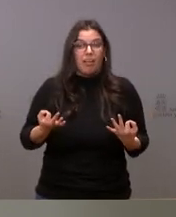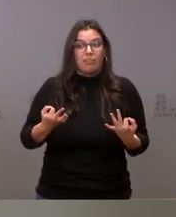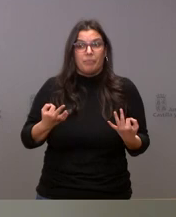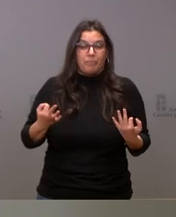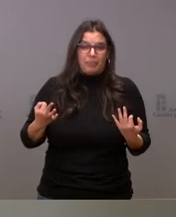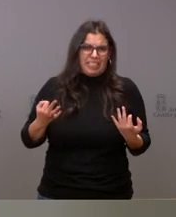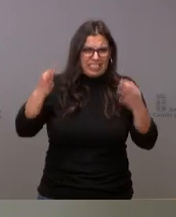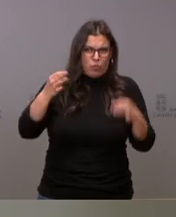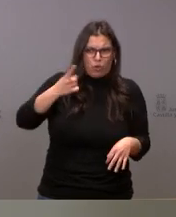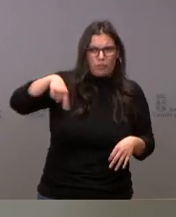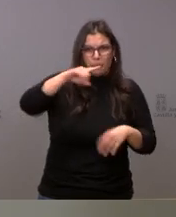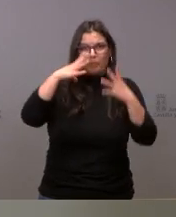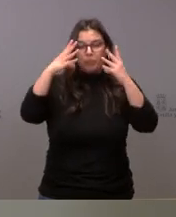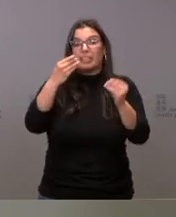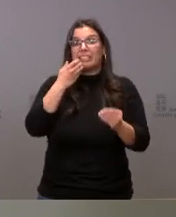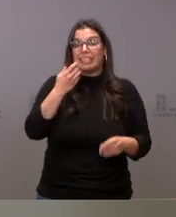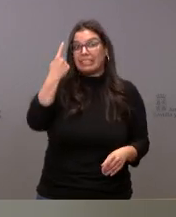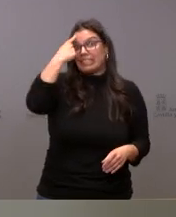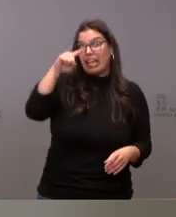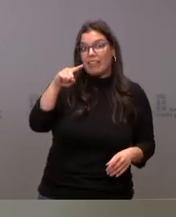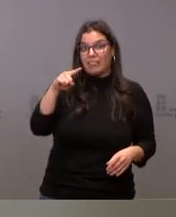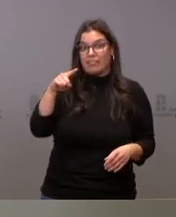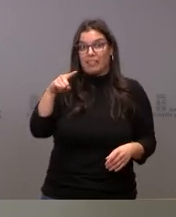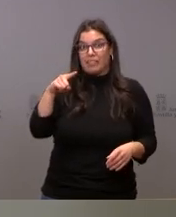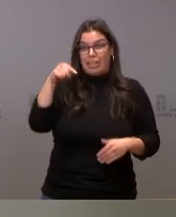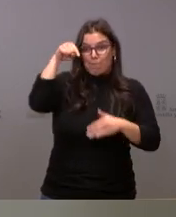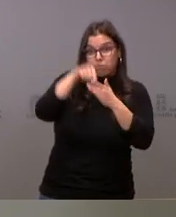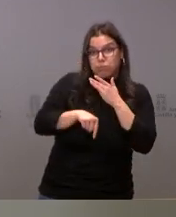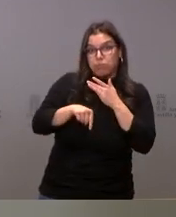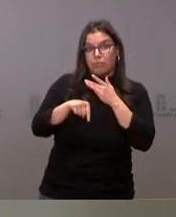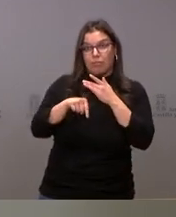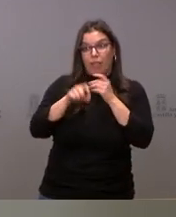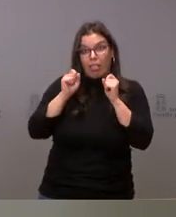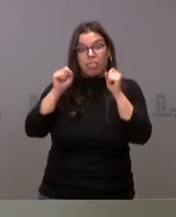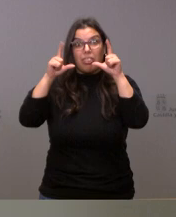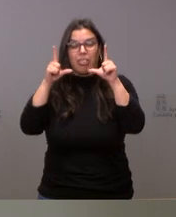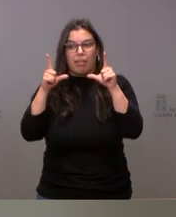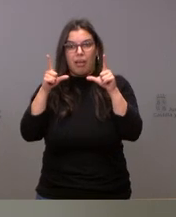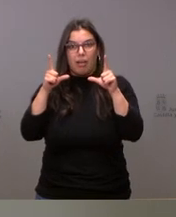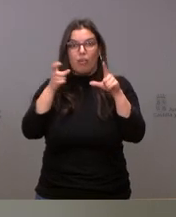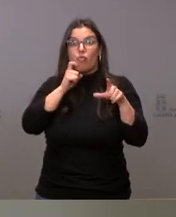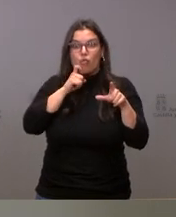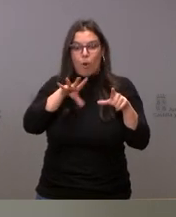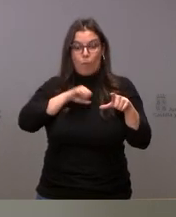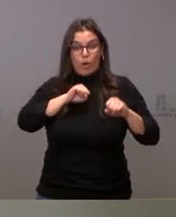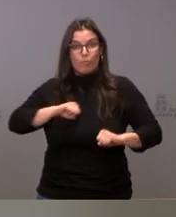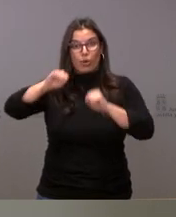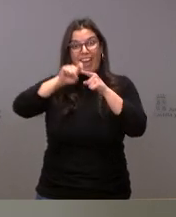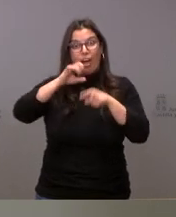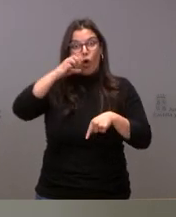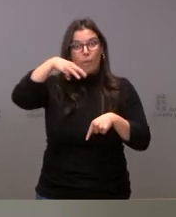mundo puede comprender, una vez que se tiene conocimiento más intenso sobre cómo genera la inmunidad Ómicron,